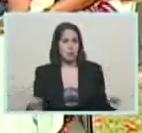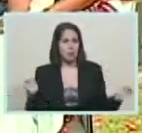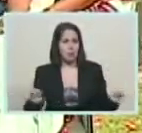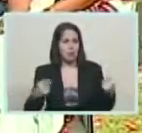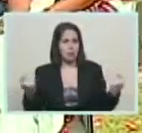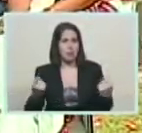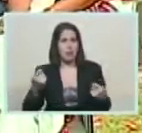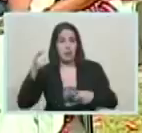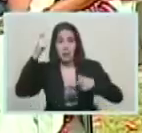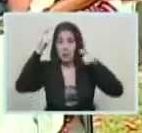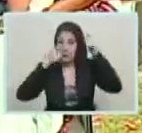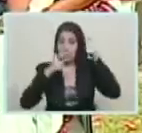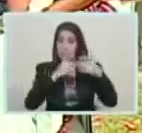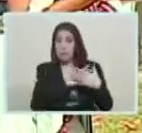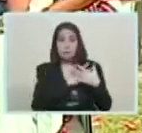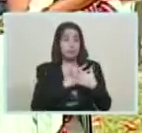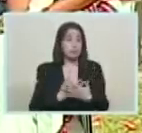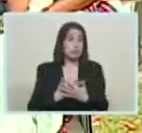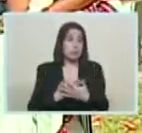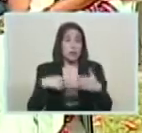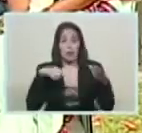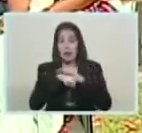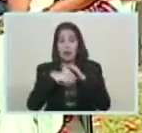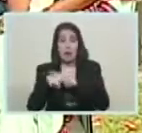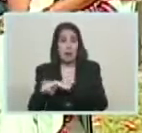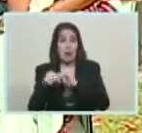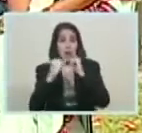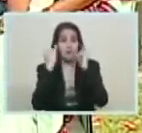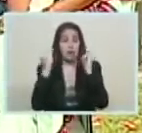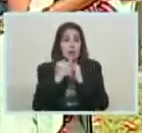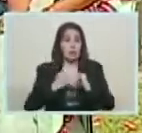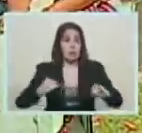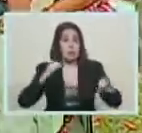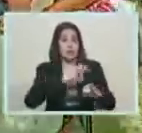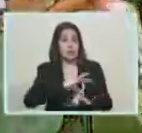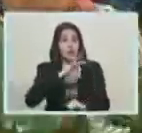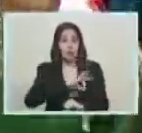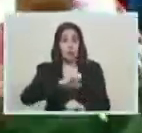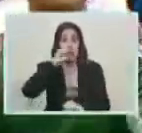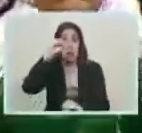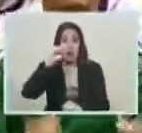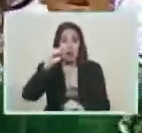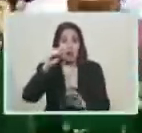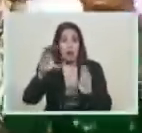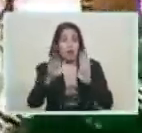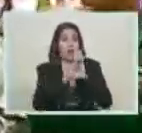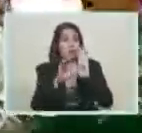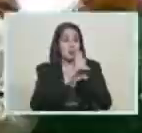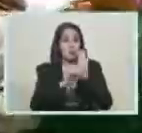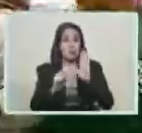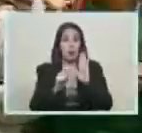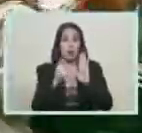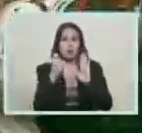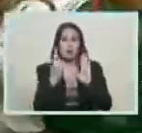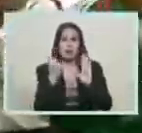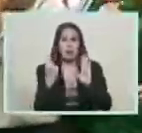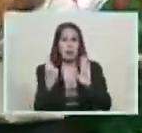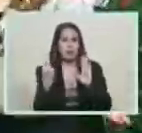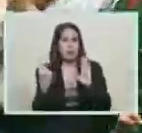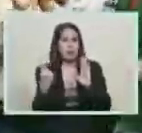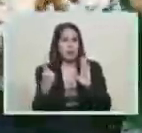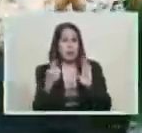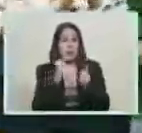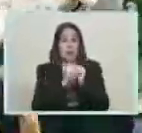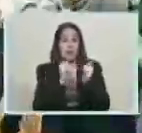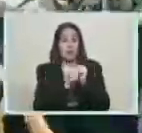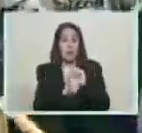comandante Chávez de la Suprema Felicidad Social. Pero también tiene mucho que ver con derechos consagrados en la Constitución. El 111 establece el